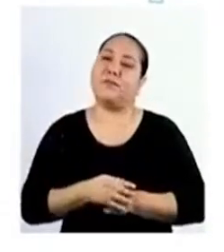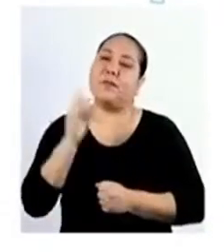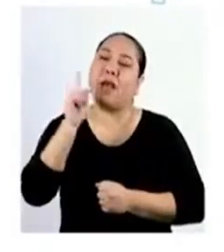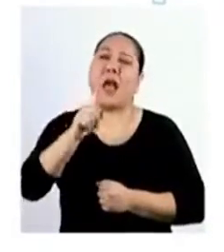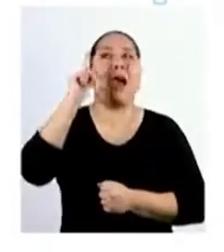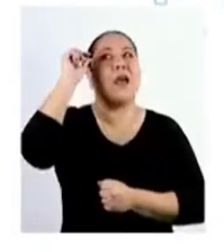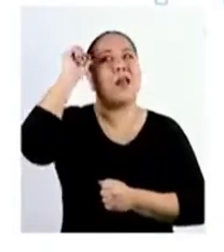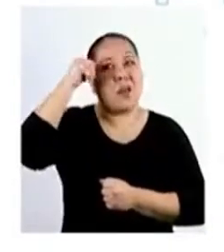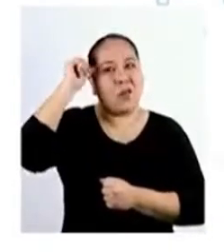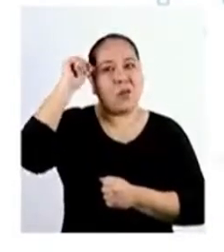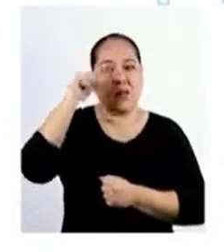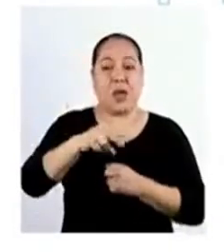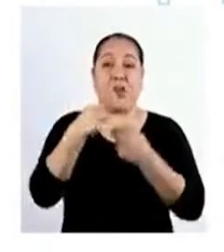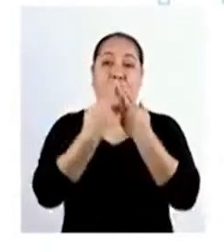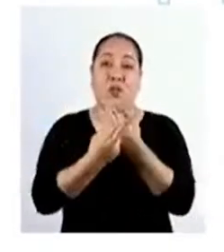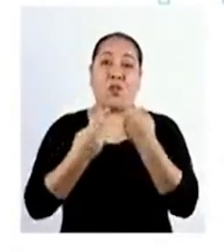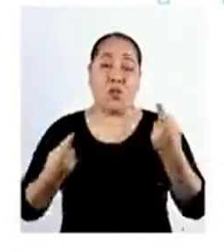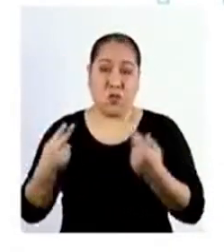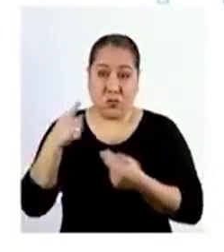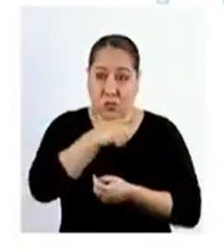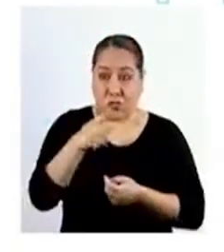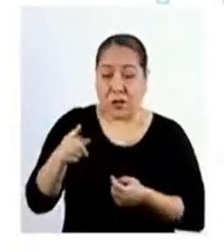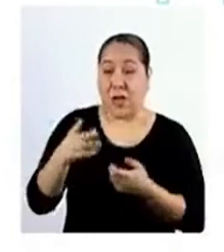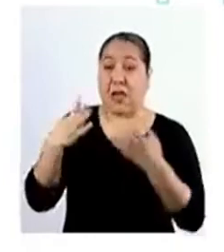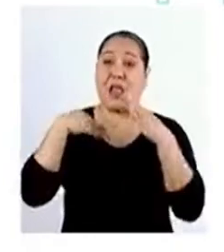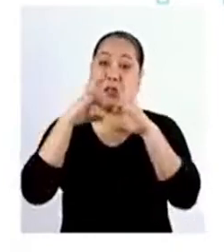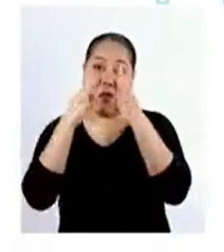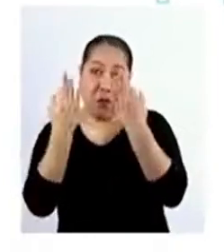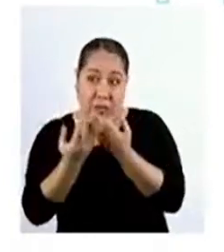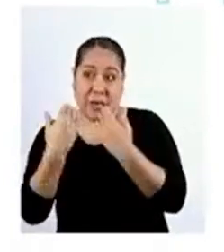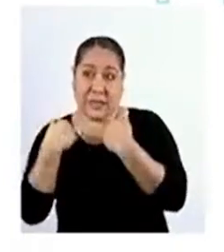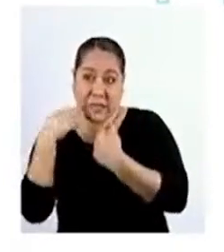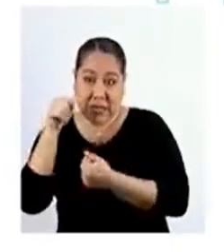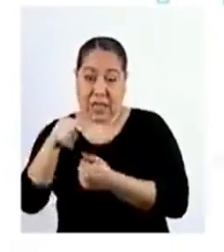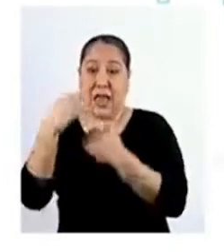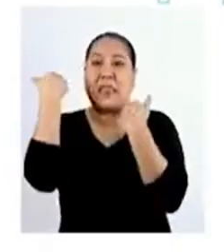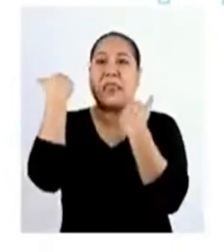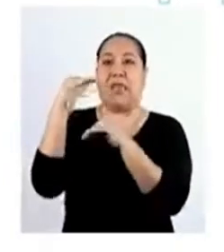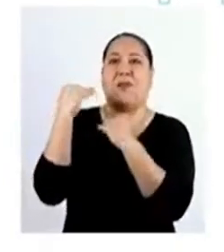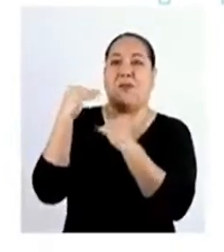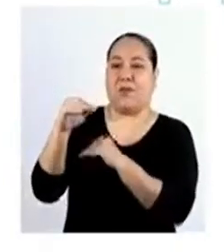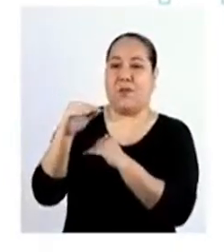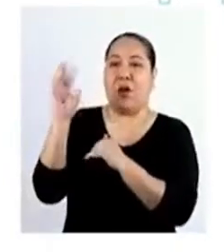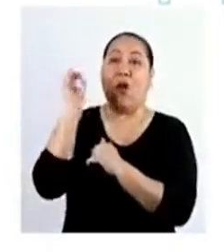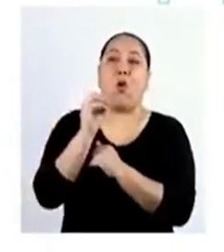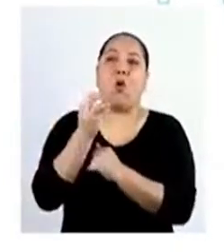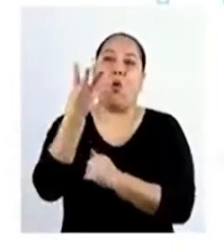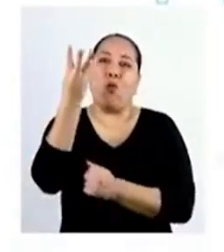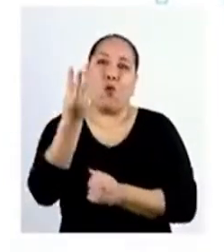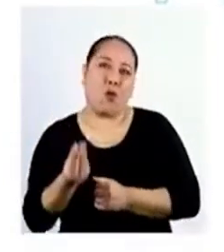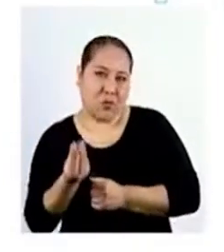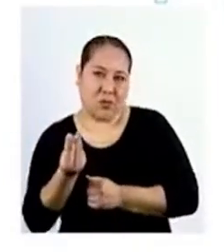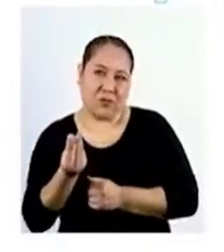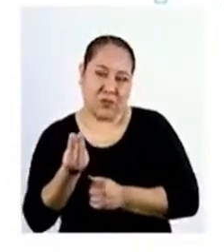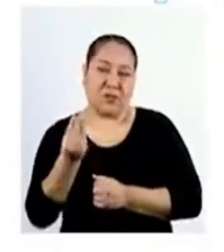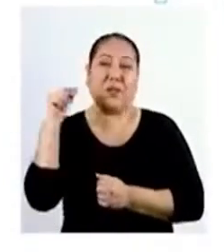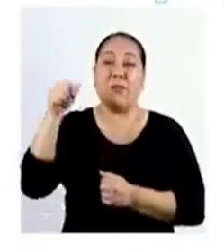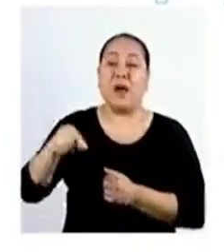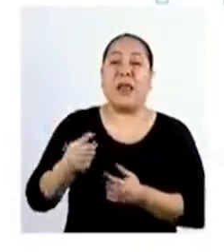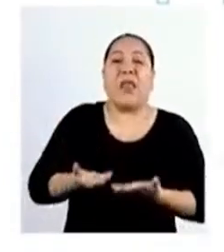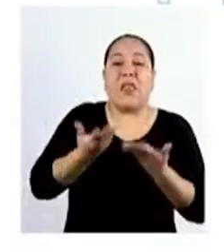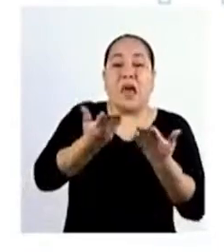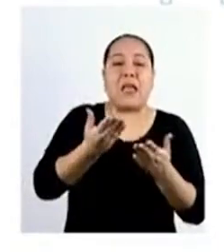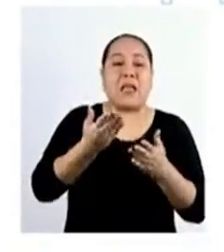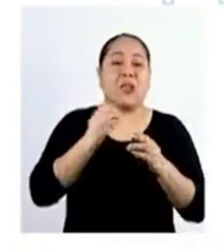Acabo de recordar que los recursos con los que cuentan las familias son limitados o escasos para